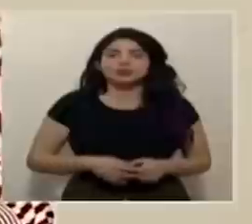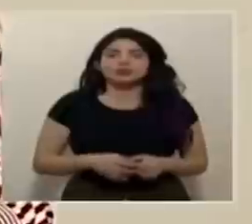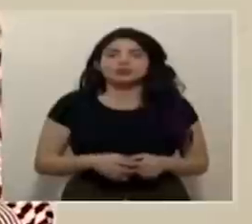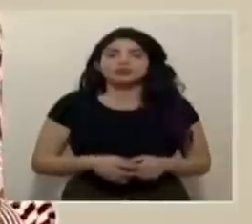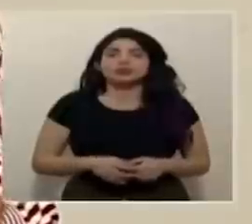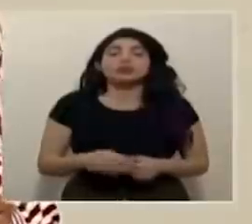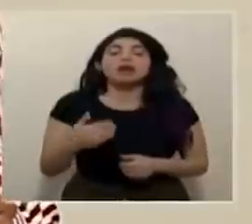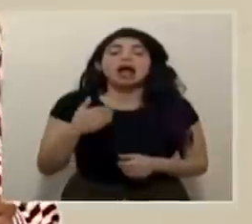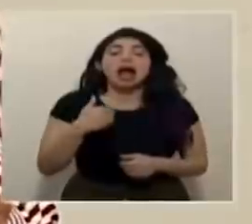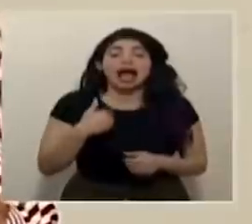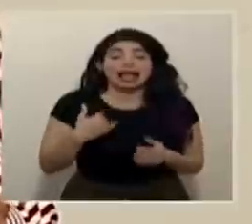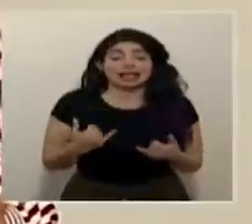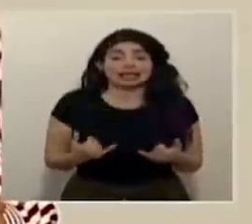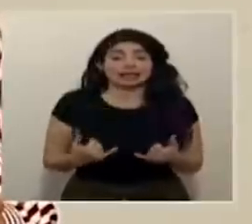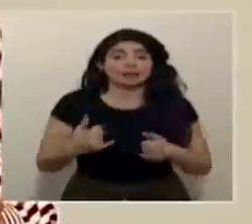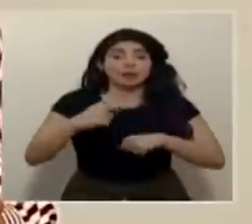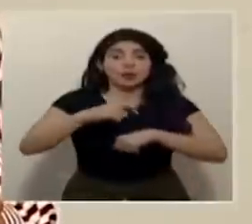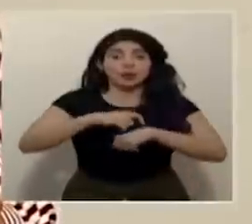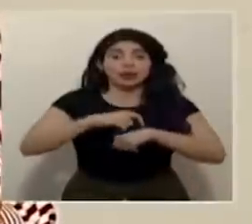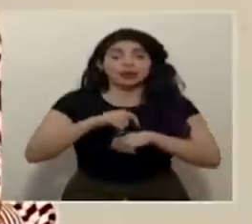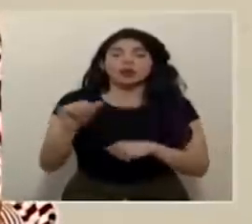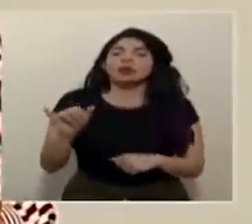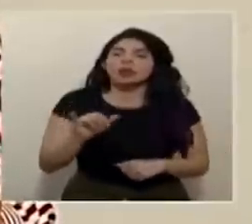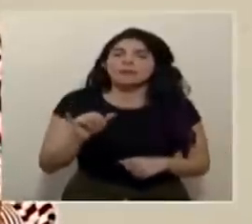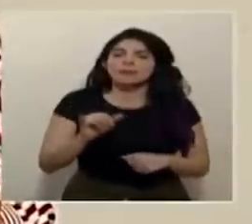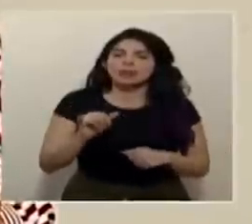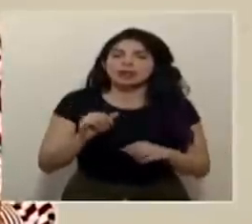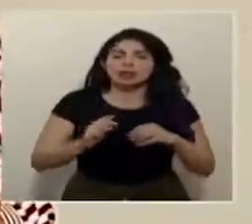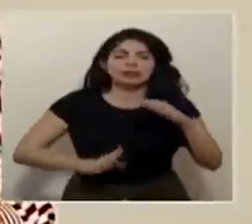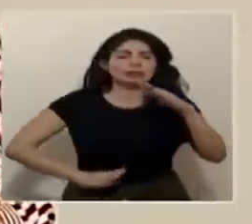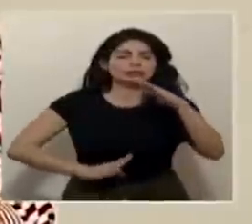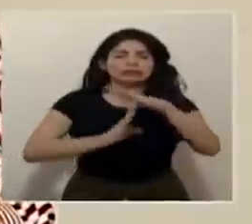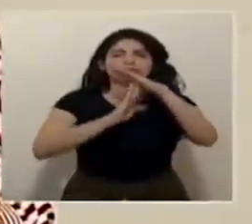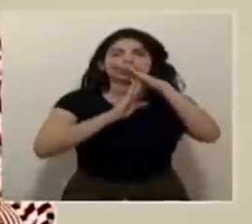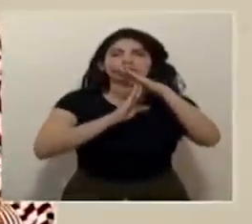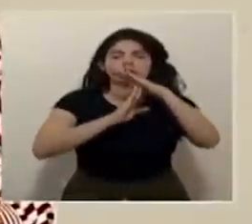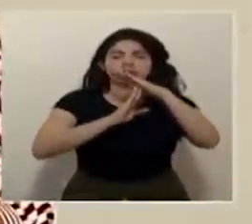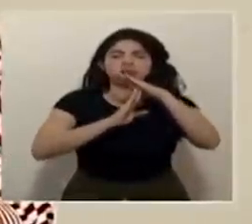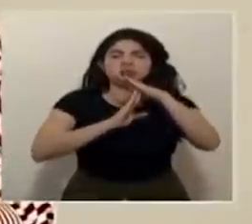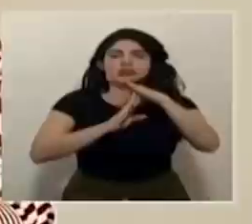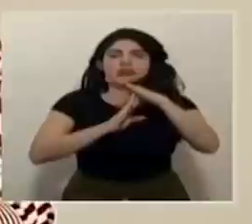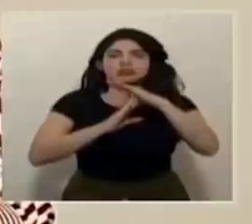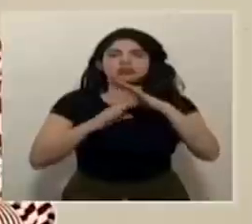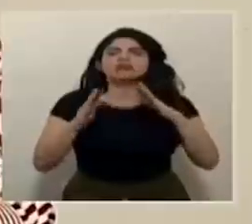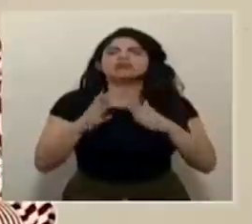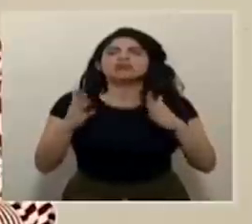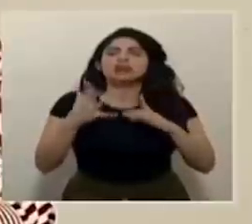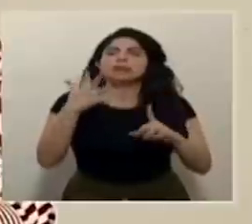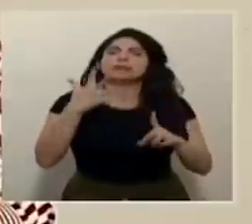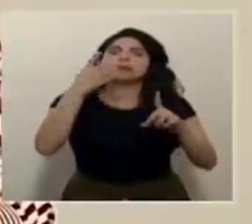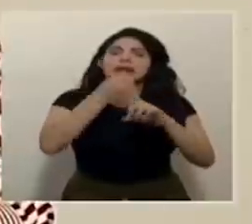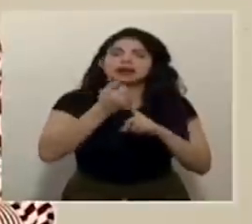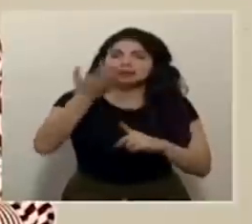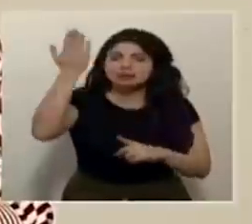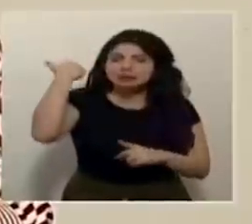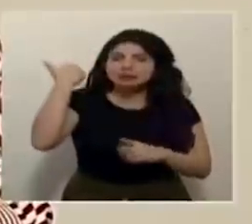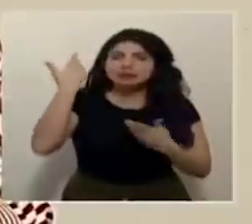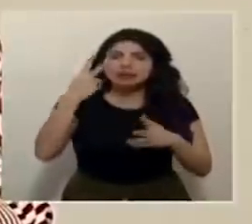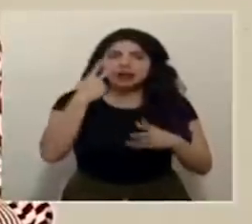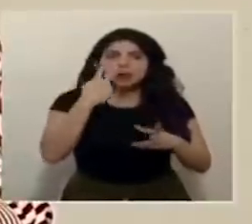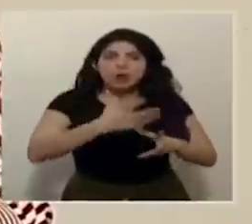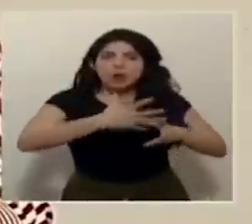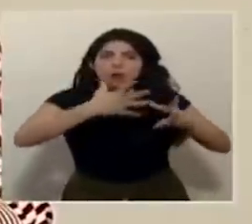Tenemos en este momento también la cifra más alta en cuanto al impacto que ya hemos estado viendo